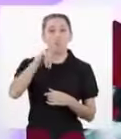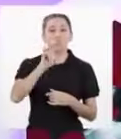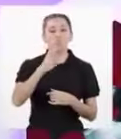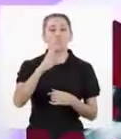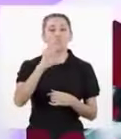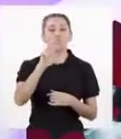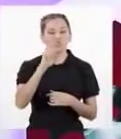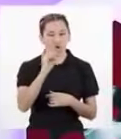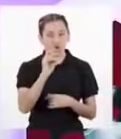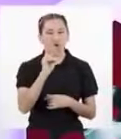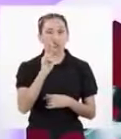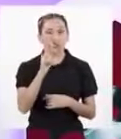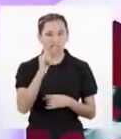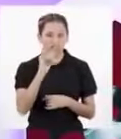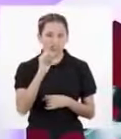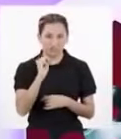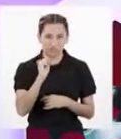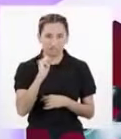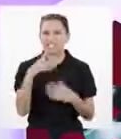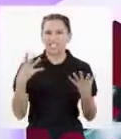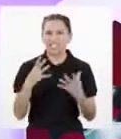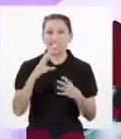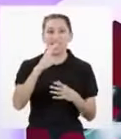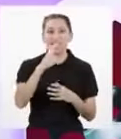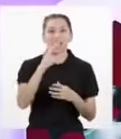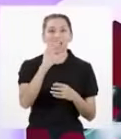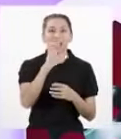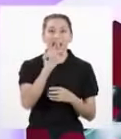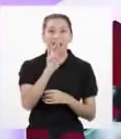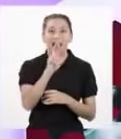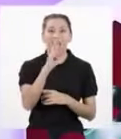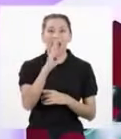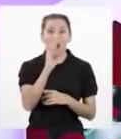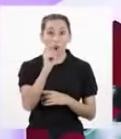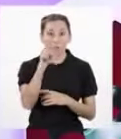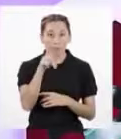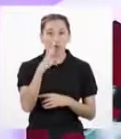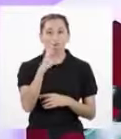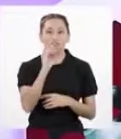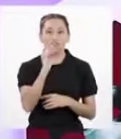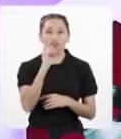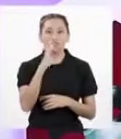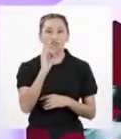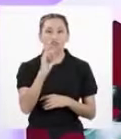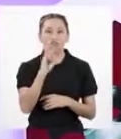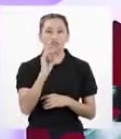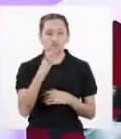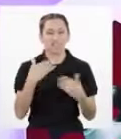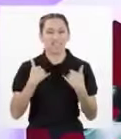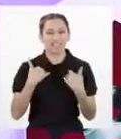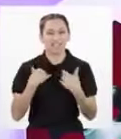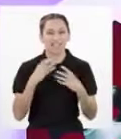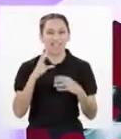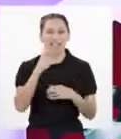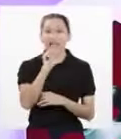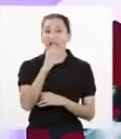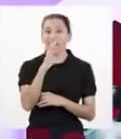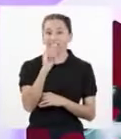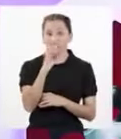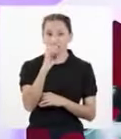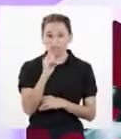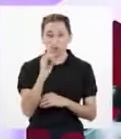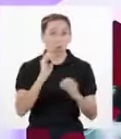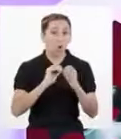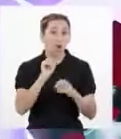Nucleótidos Ah, sí, esos que están hechos de carbón y fósforos Y bases nitrogenadas que distinguen a cada tipo de ácido, sea ADN